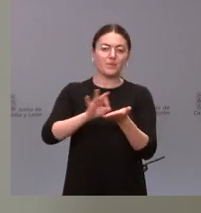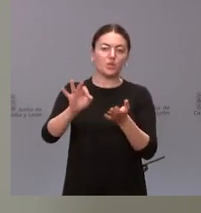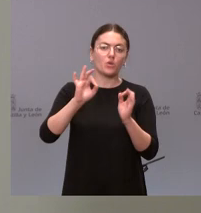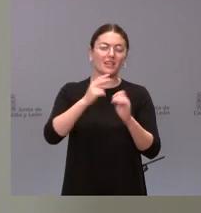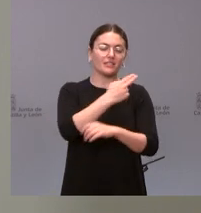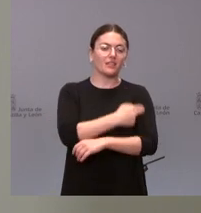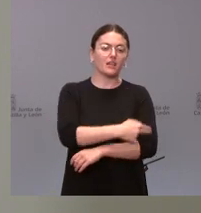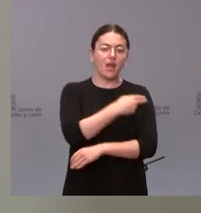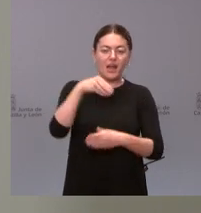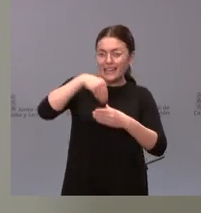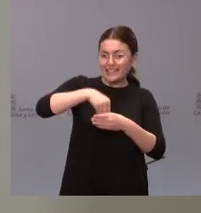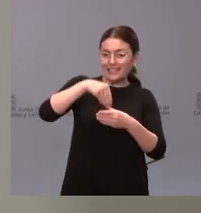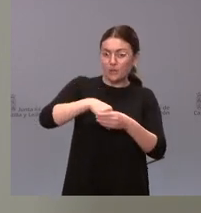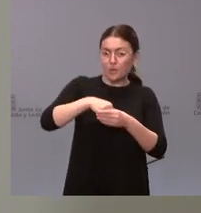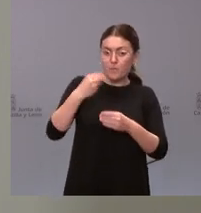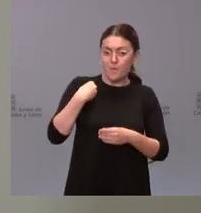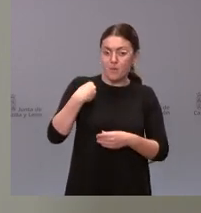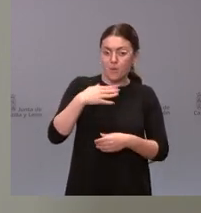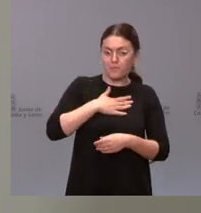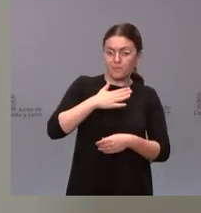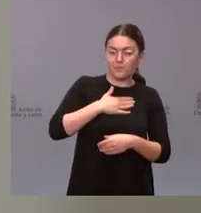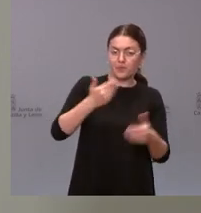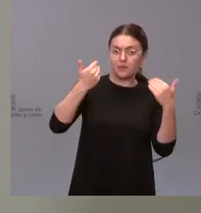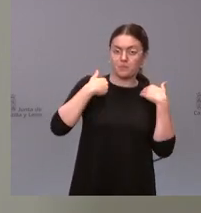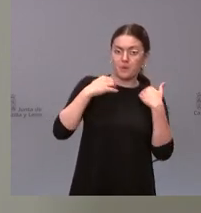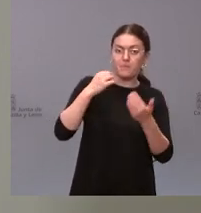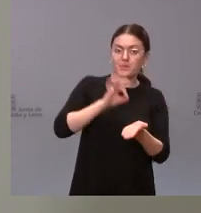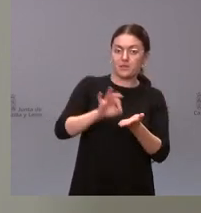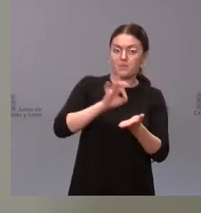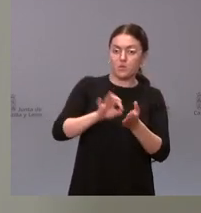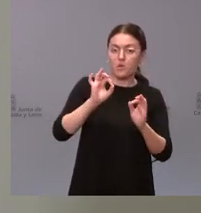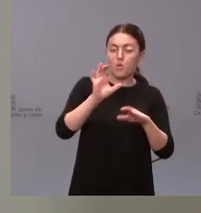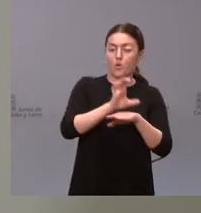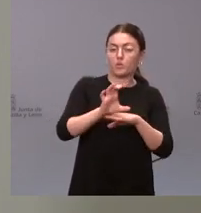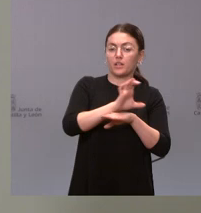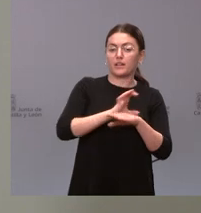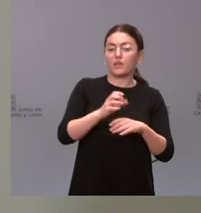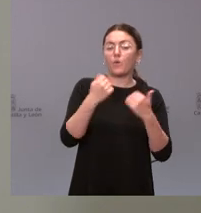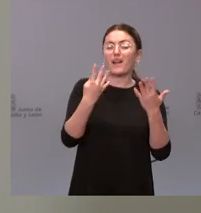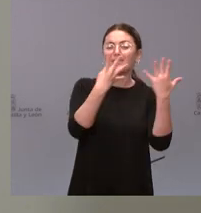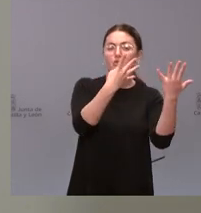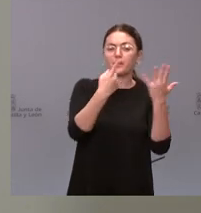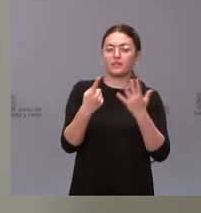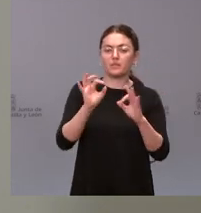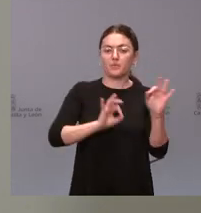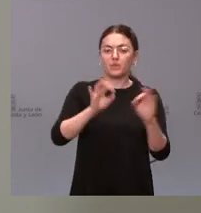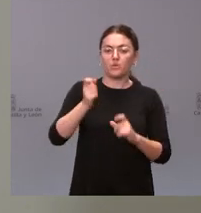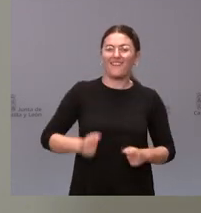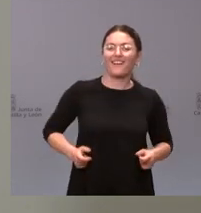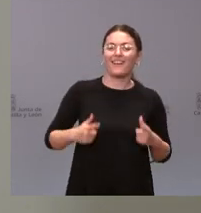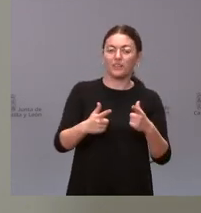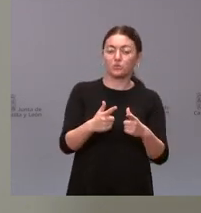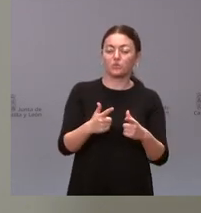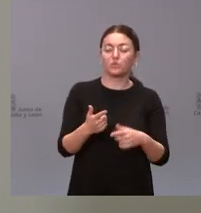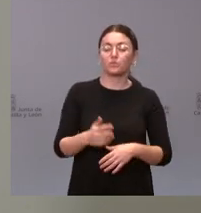realizado por los propios servicios de la consejería es el 96% del gasto y